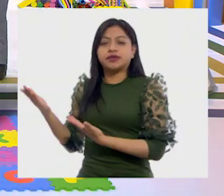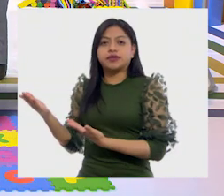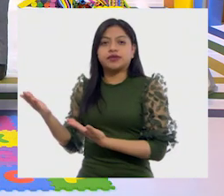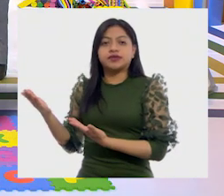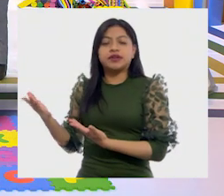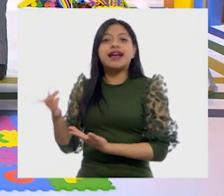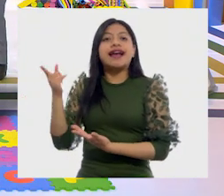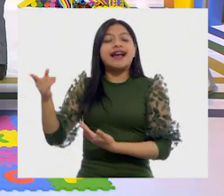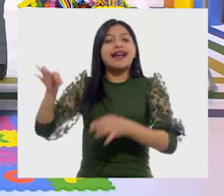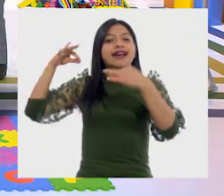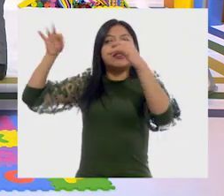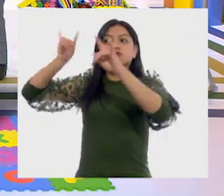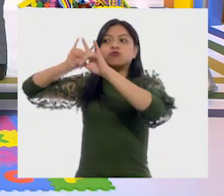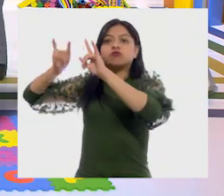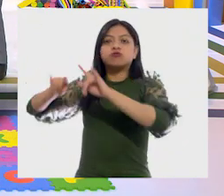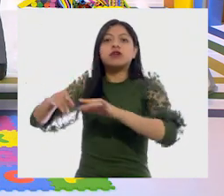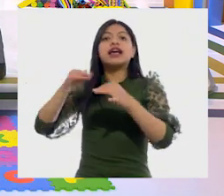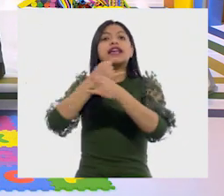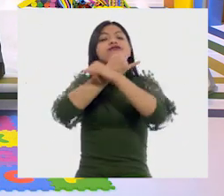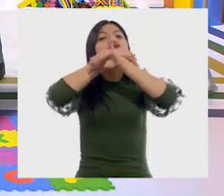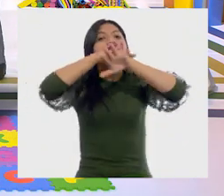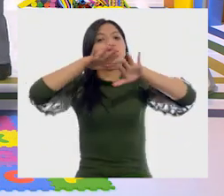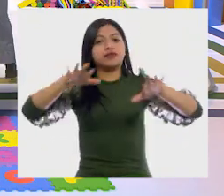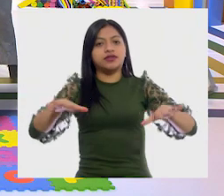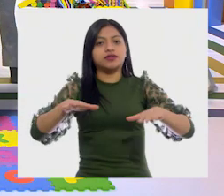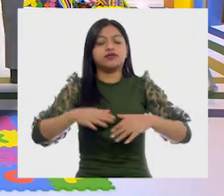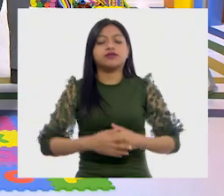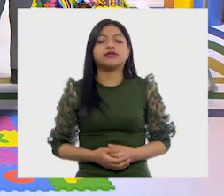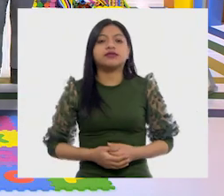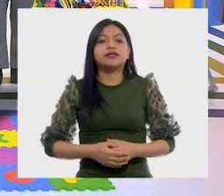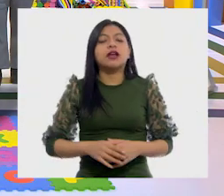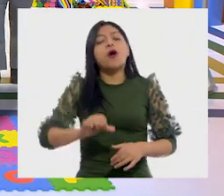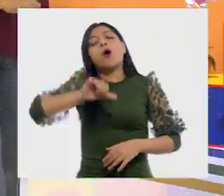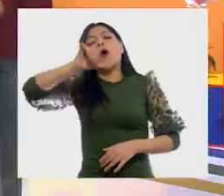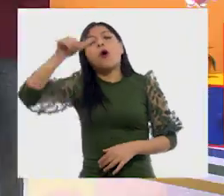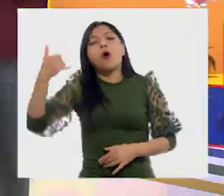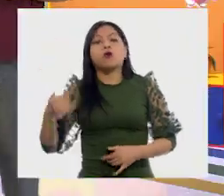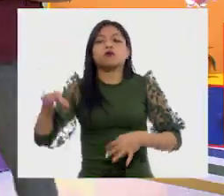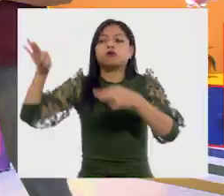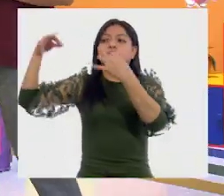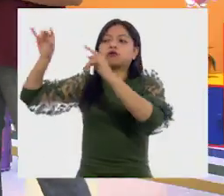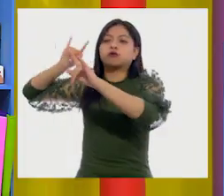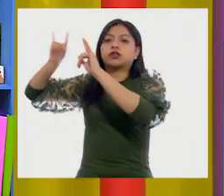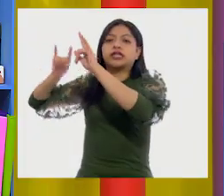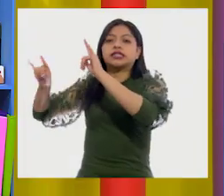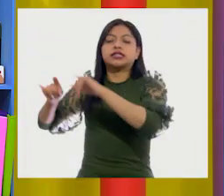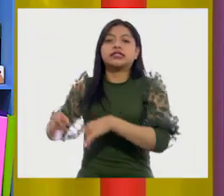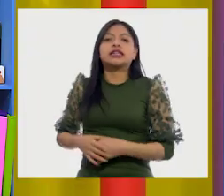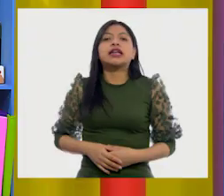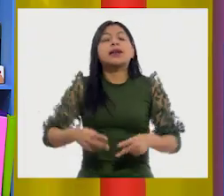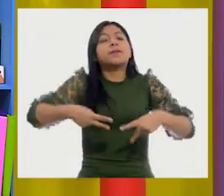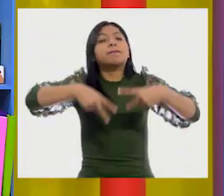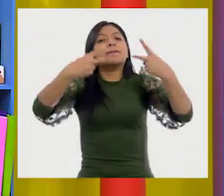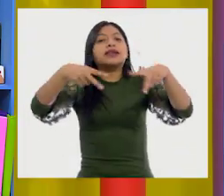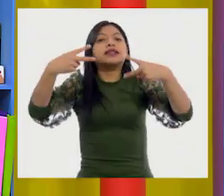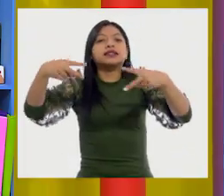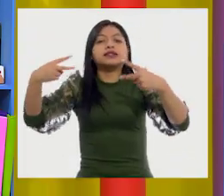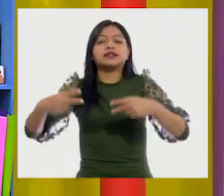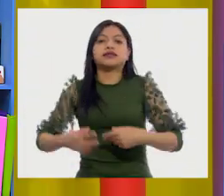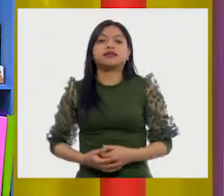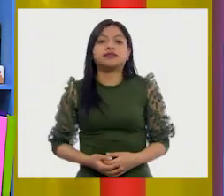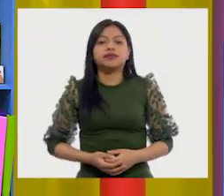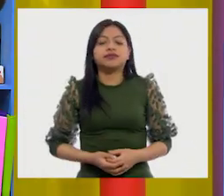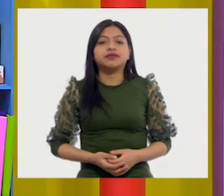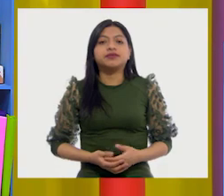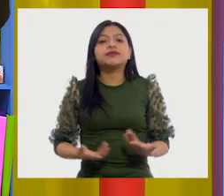informativos. Así es. Muy bien. Muy bien. Ahora, el cartel publicitario. Ya sé, es como